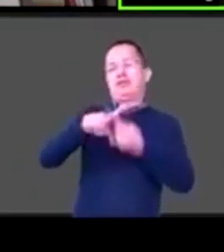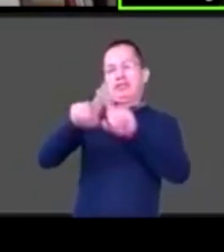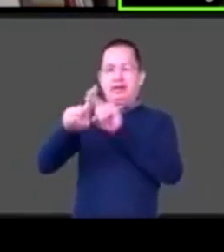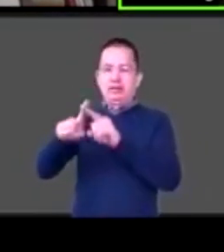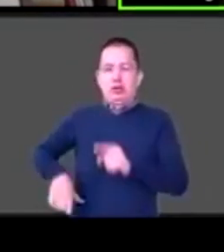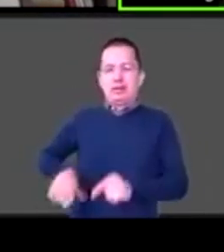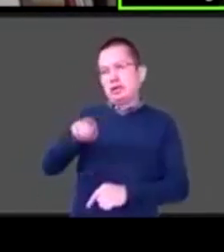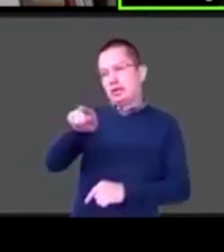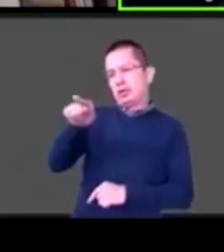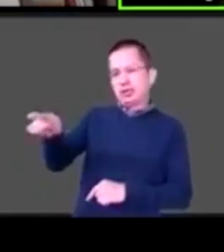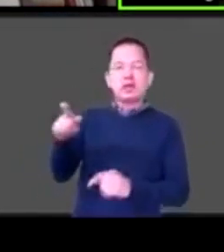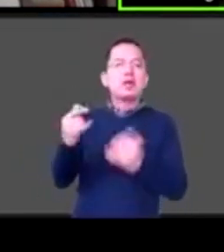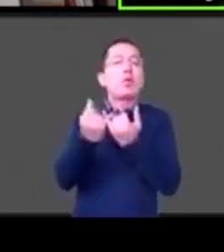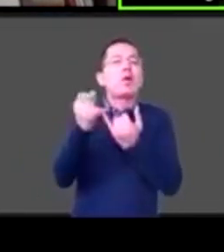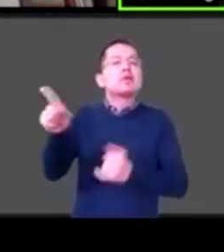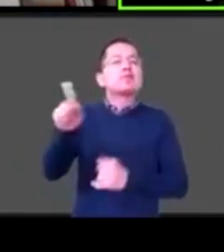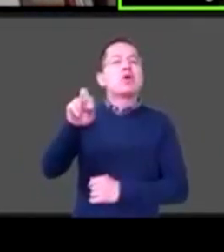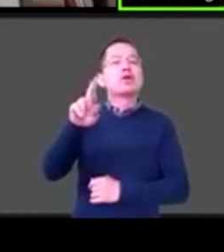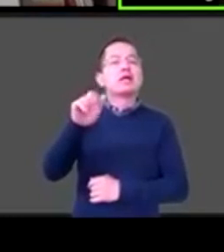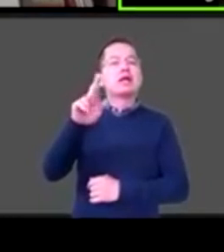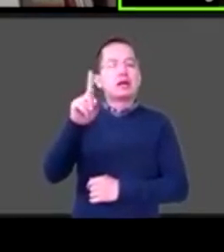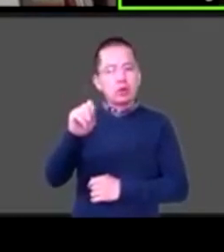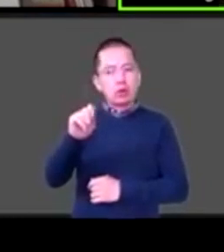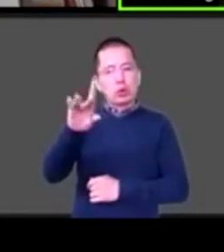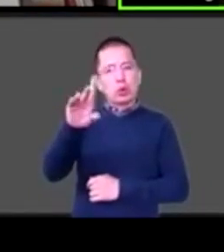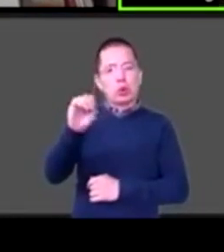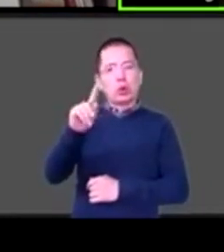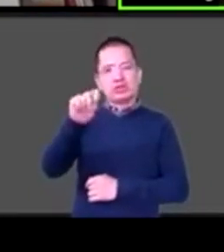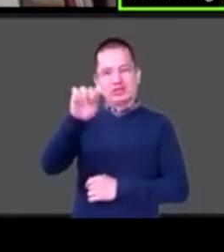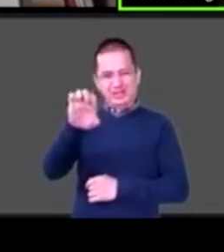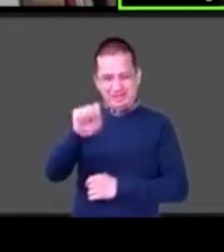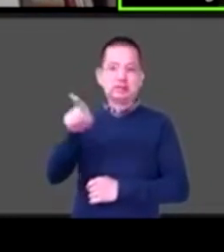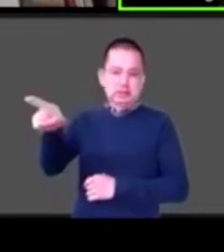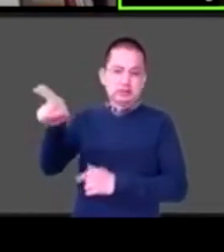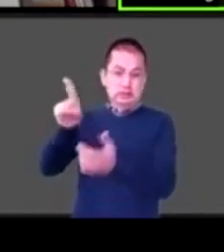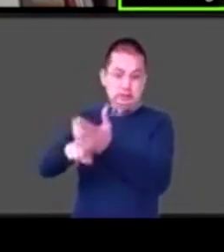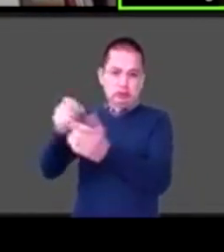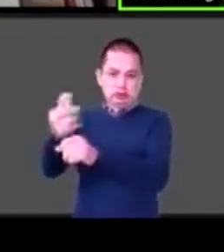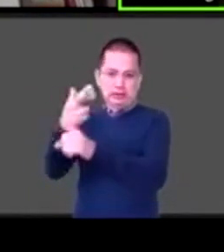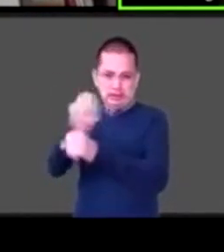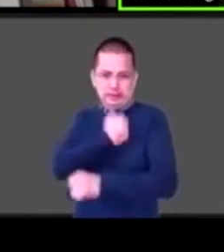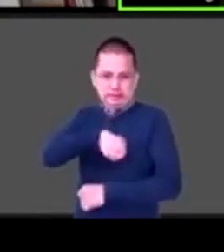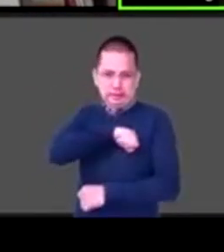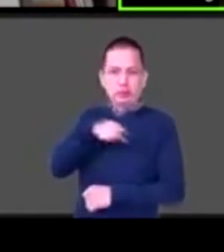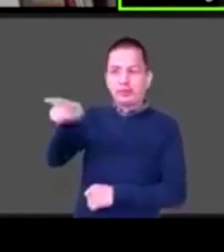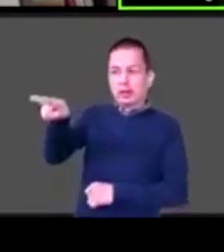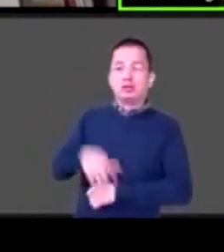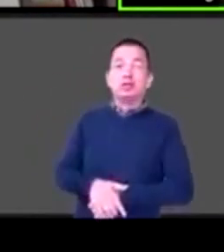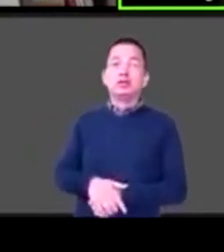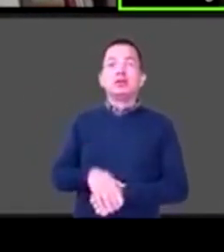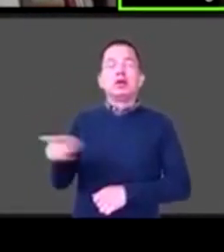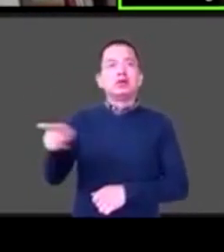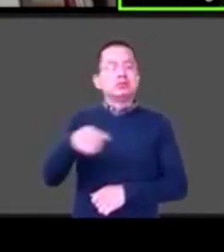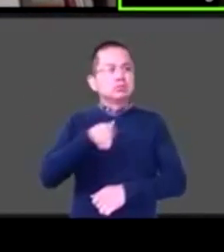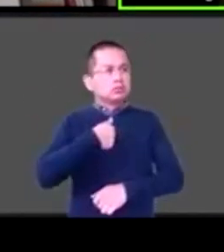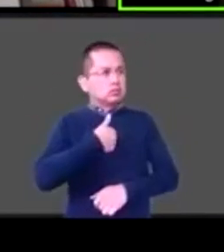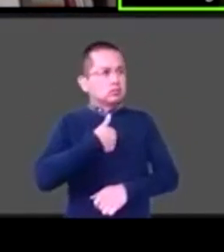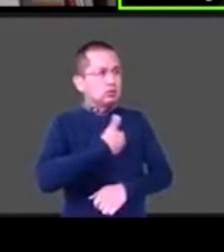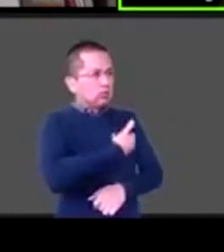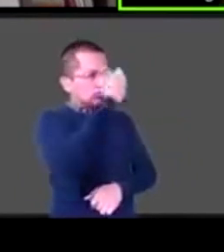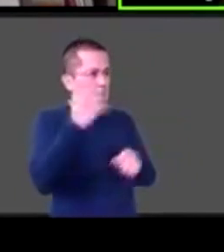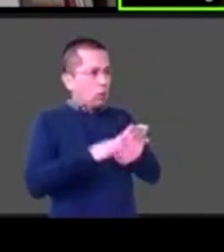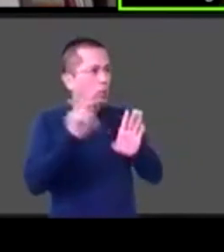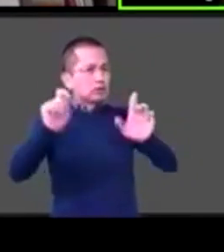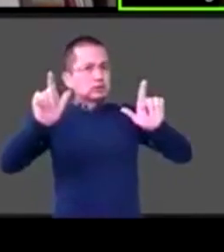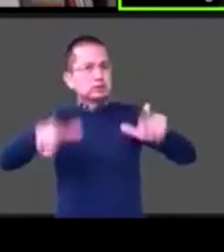de los directores de promoción de la salud no sabía lo que era una página web accesible y lo ha estado aprendiendo y dice ay es que